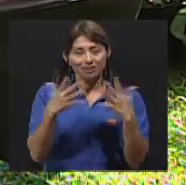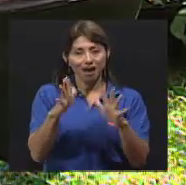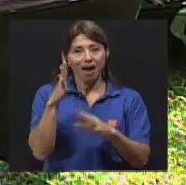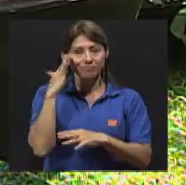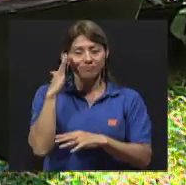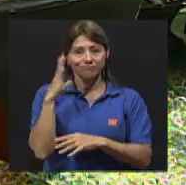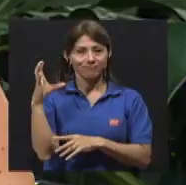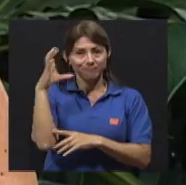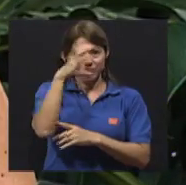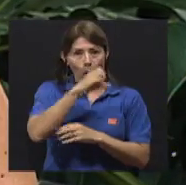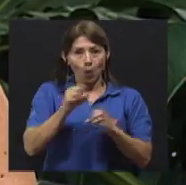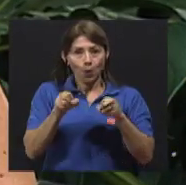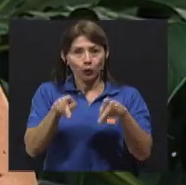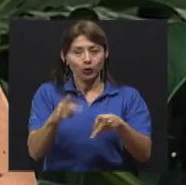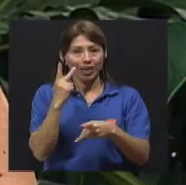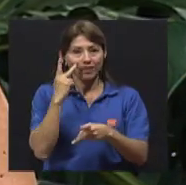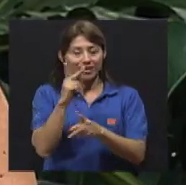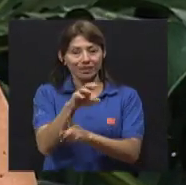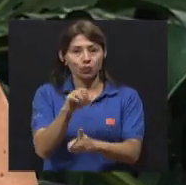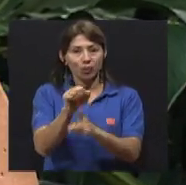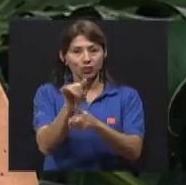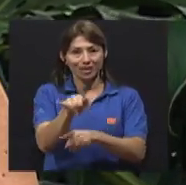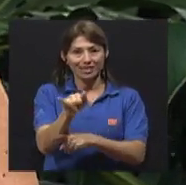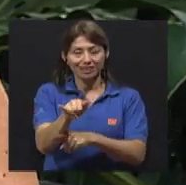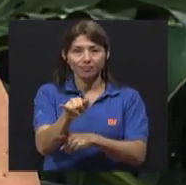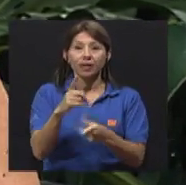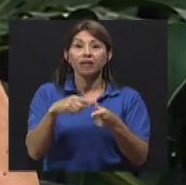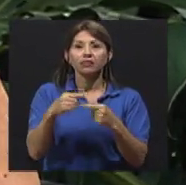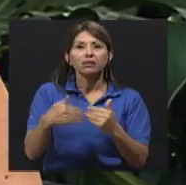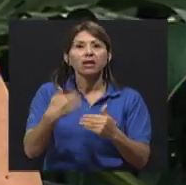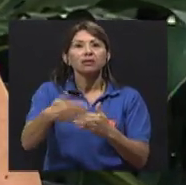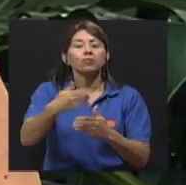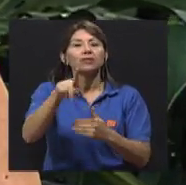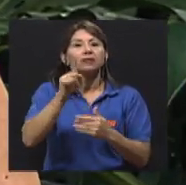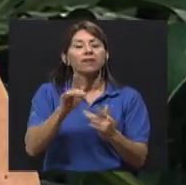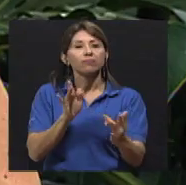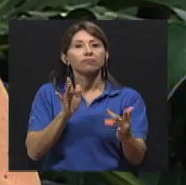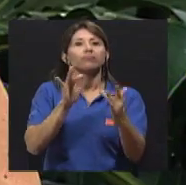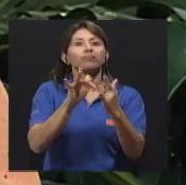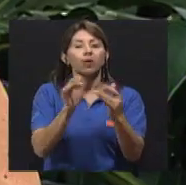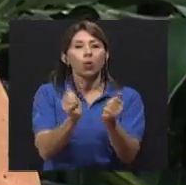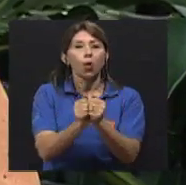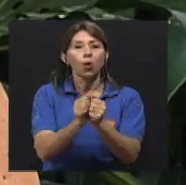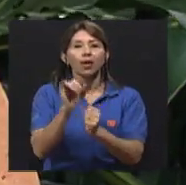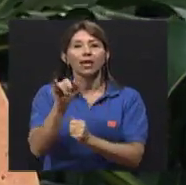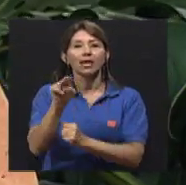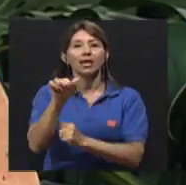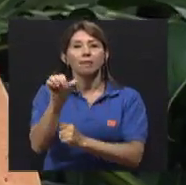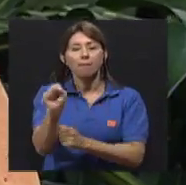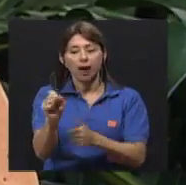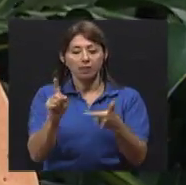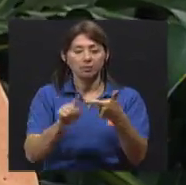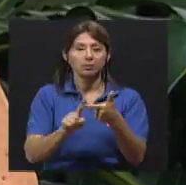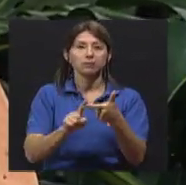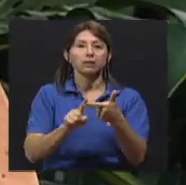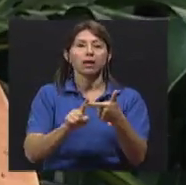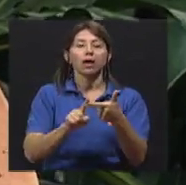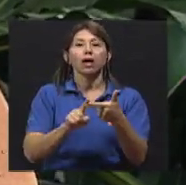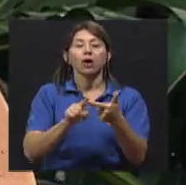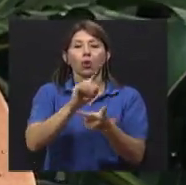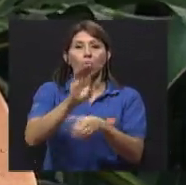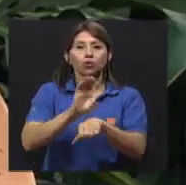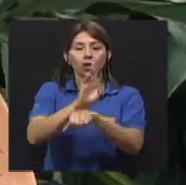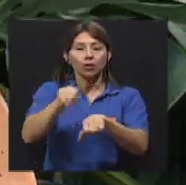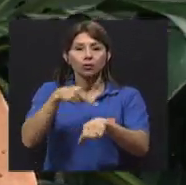tenido la oportunidad de ver casos de este tipo, ya hay que coordinar con el Instituto Mixto de Ayuda Social, con el Consejo